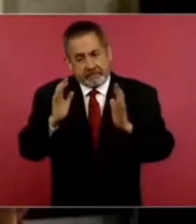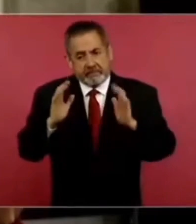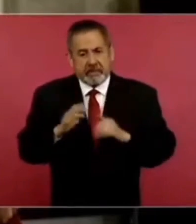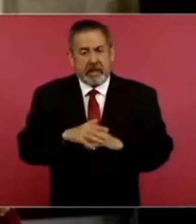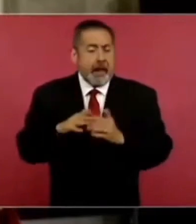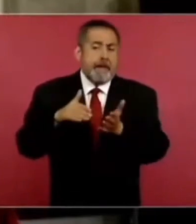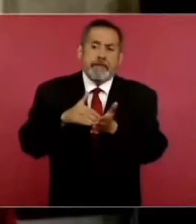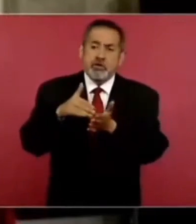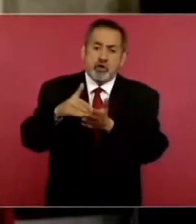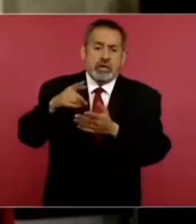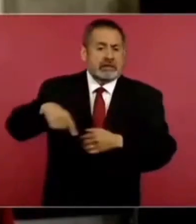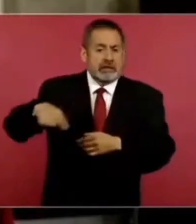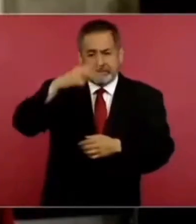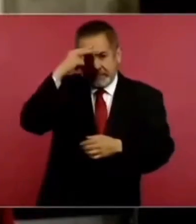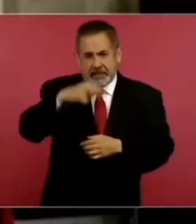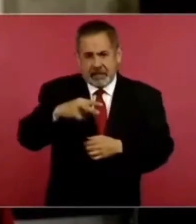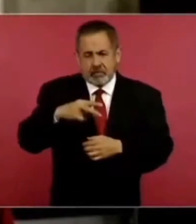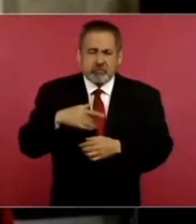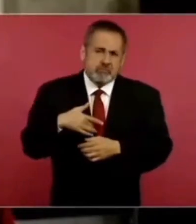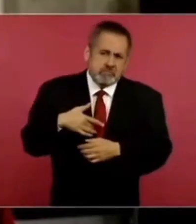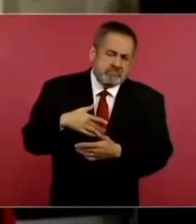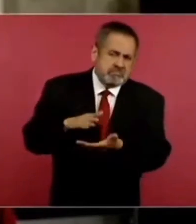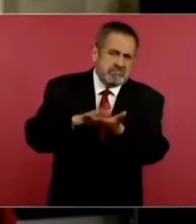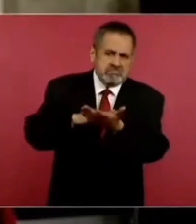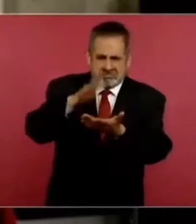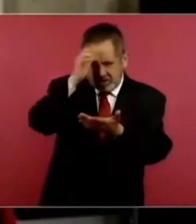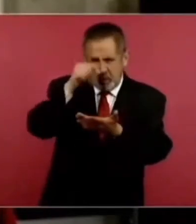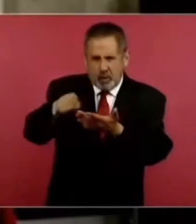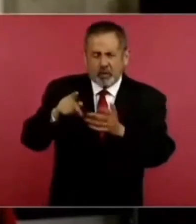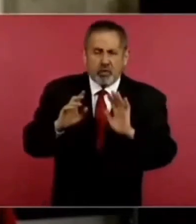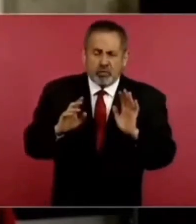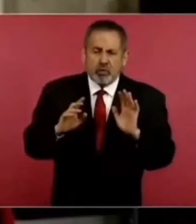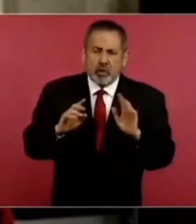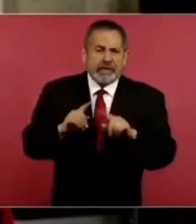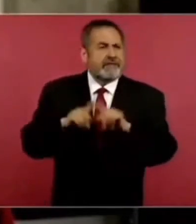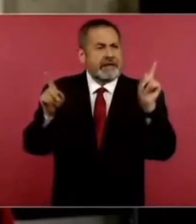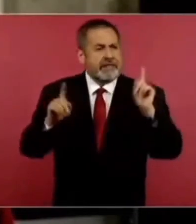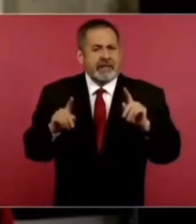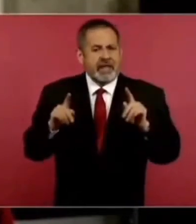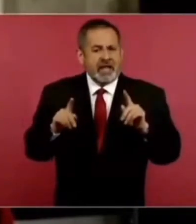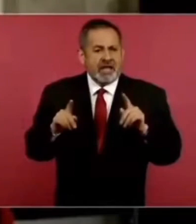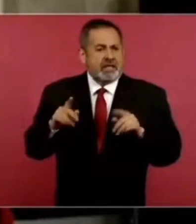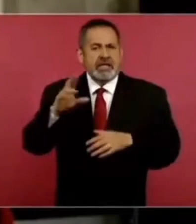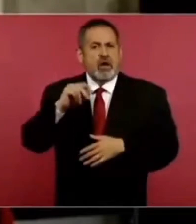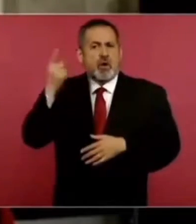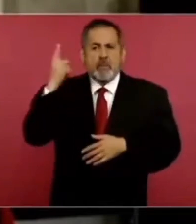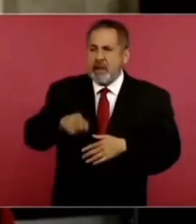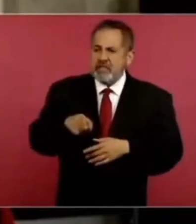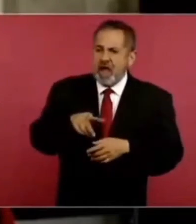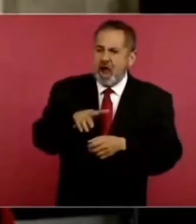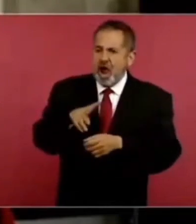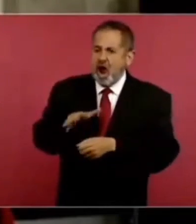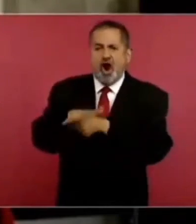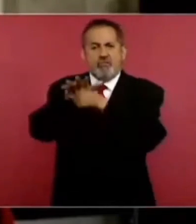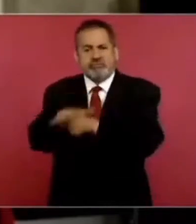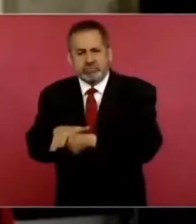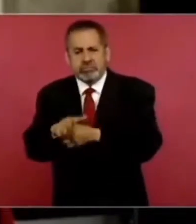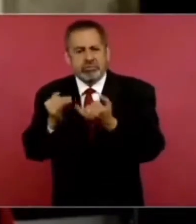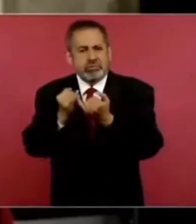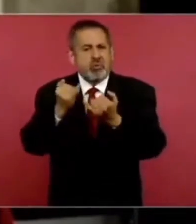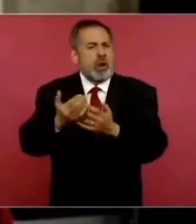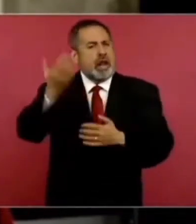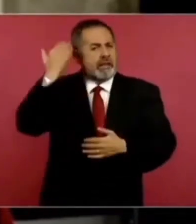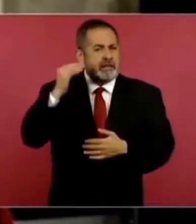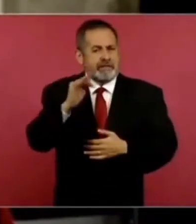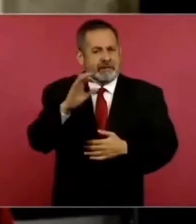millones de mexicanos la celebramos a la hora de dar un giro, en donde la orden ya no era como en el sexenio de